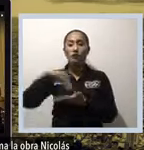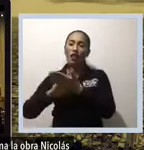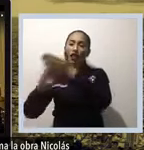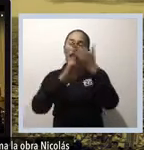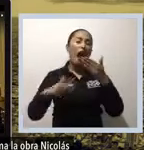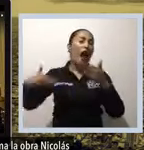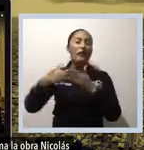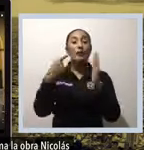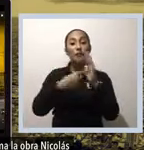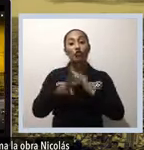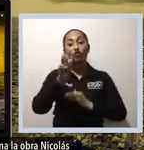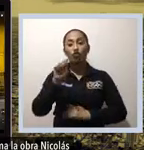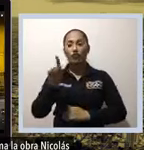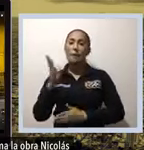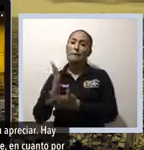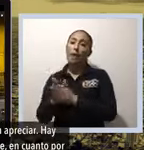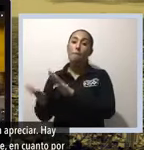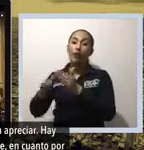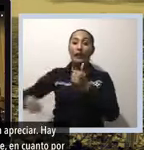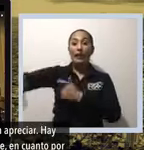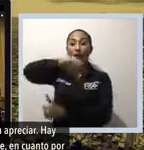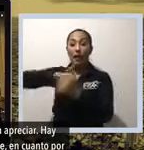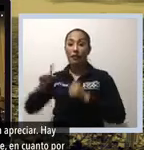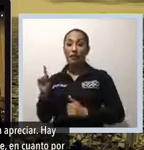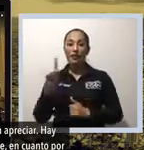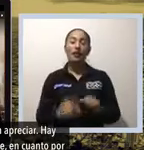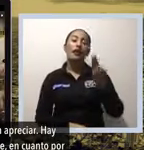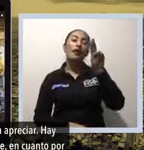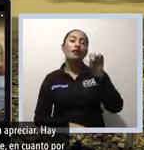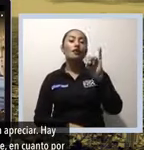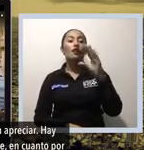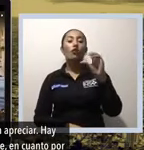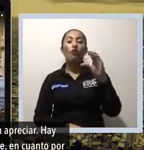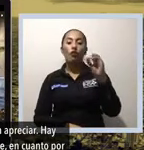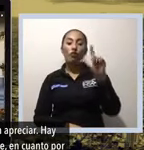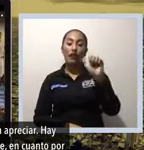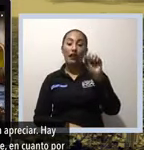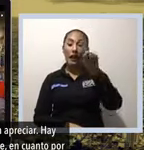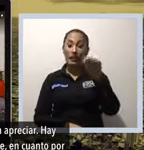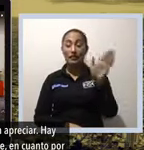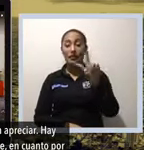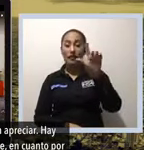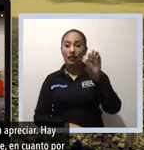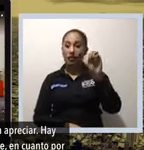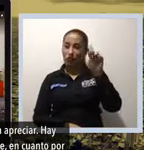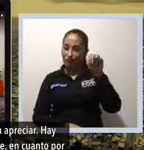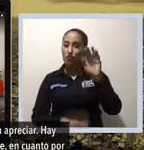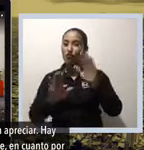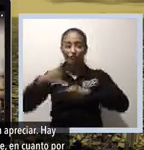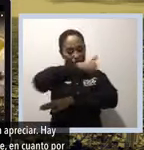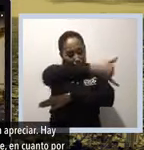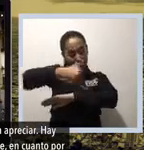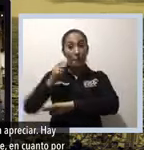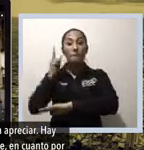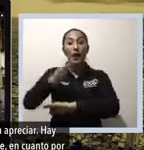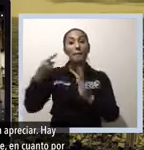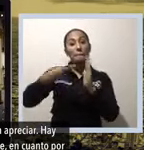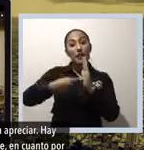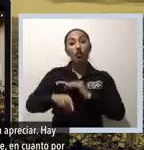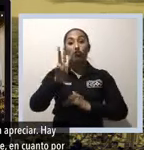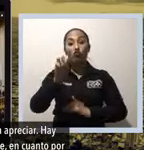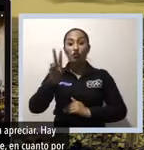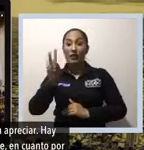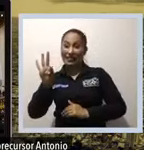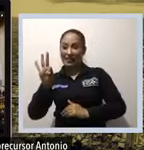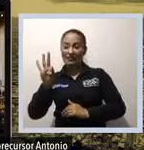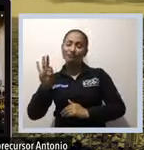la lleva a feliz término en 1823, que es la catedral que ustedes hoy pueden apreciar. Hay algunos datos que me gustaría referirles en cuanto,